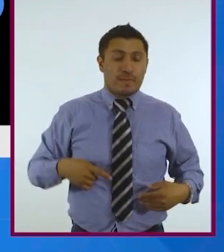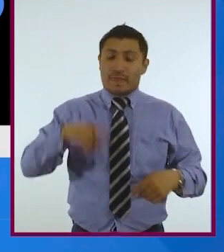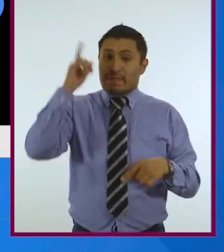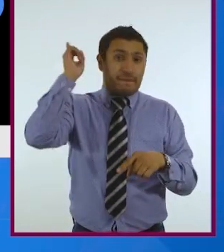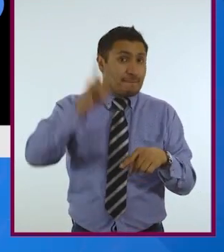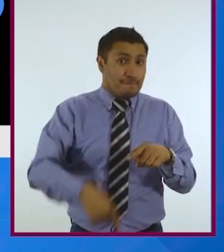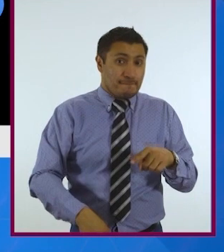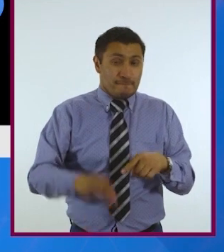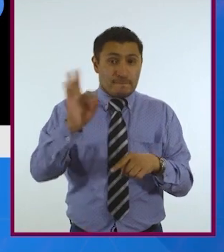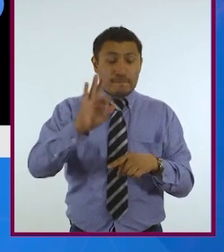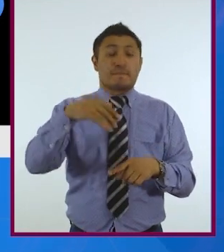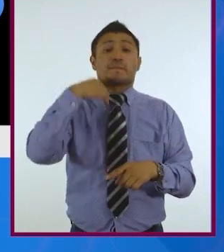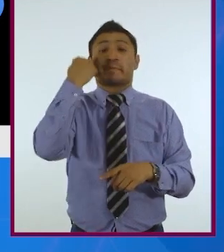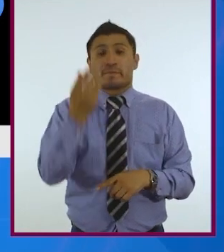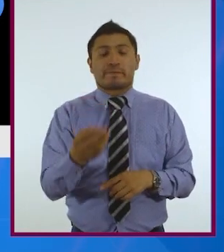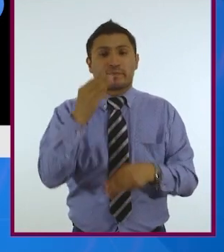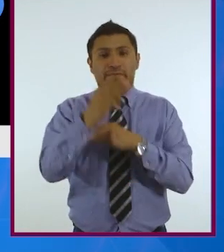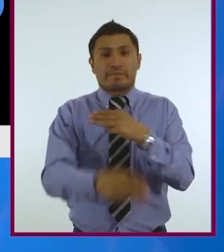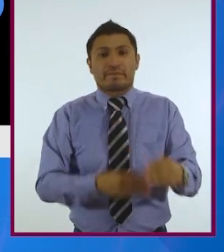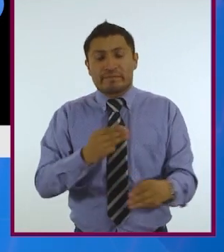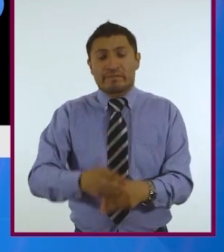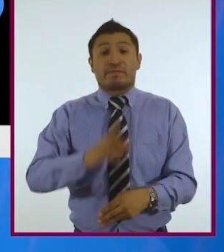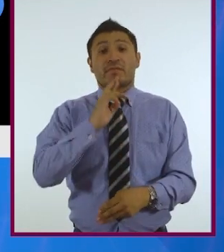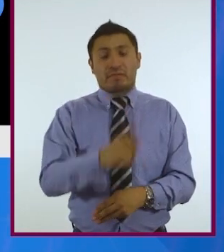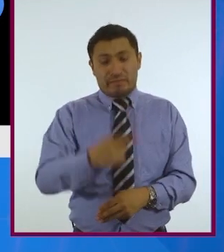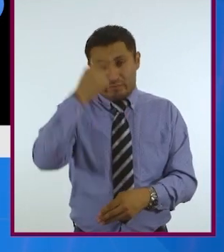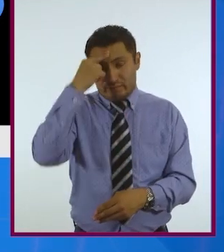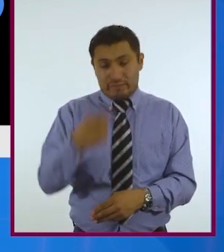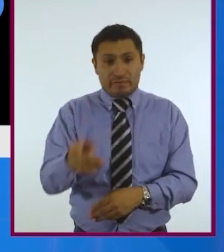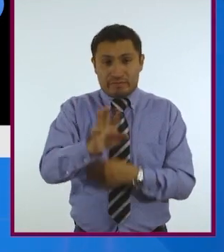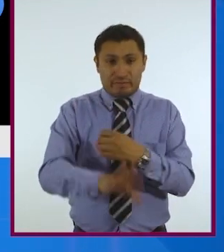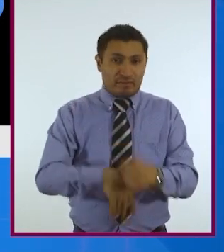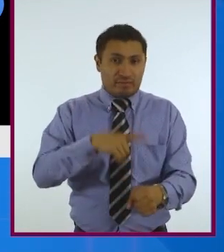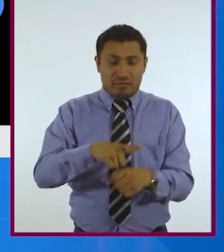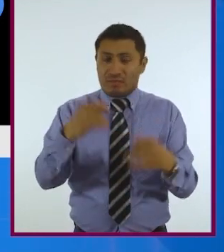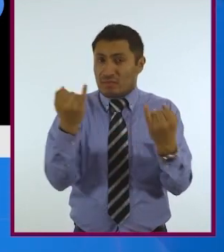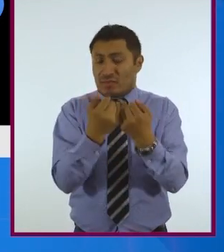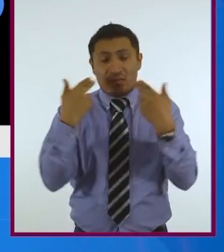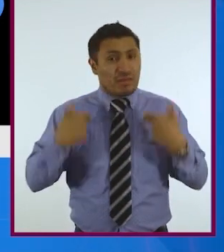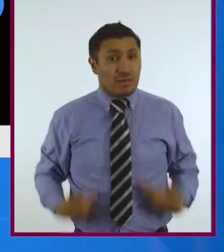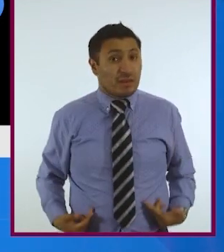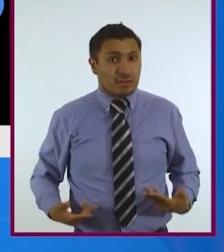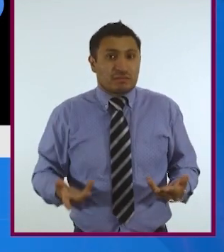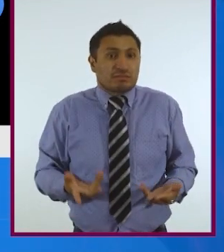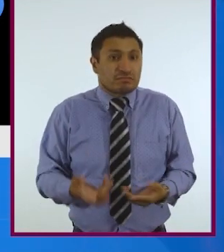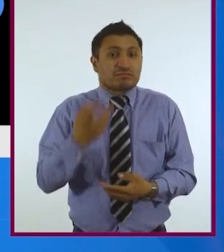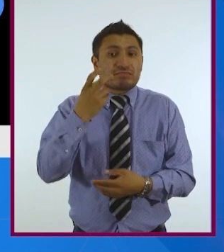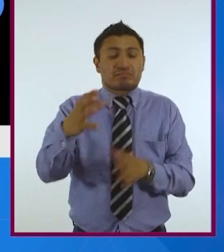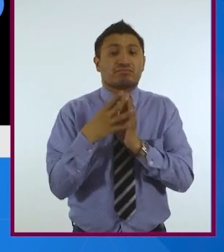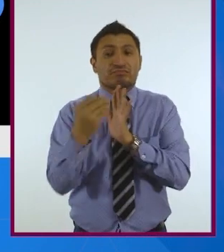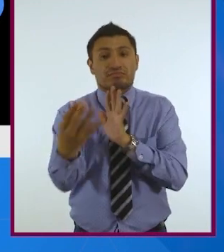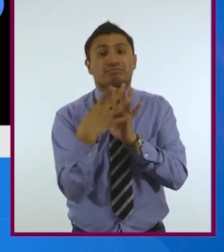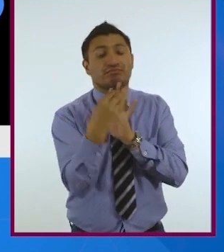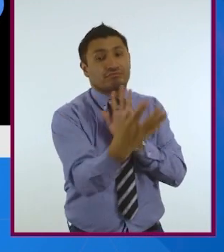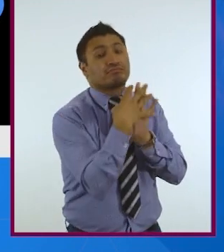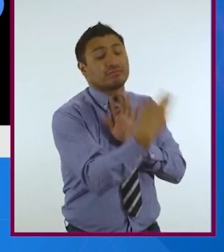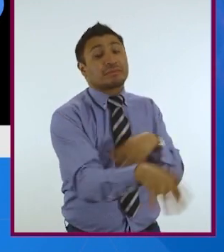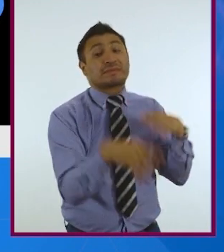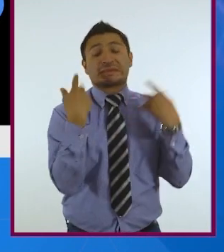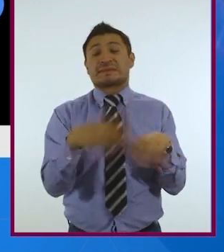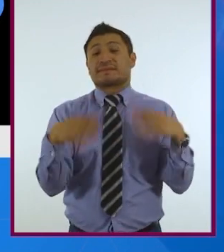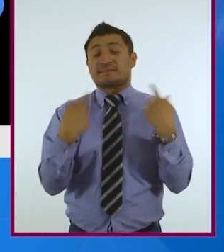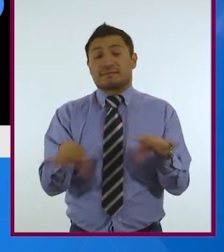existir si queremos un mundo mejor, tanto para ellos como para el ser humano. esta pandemia nos deja,